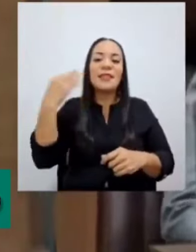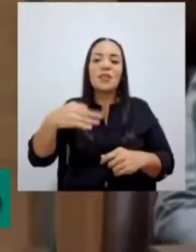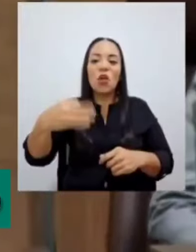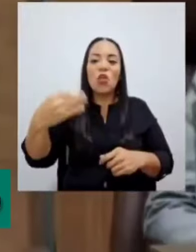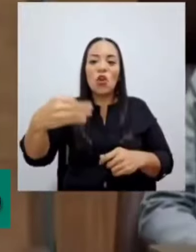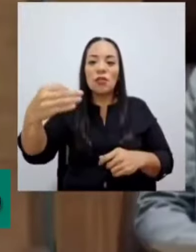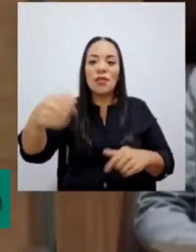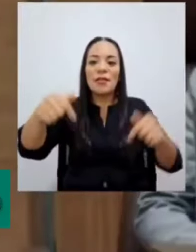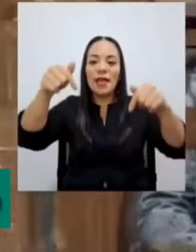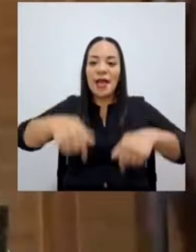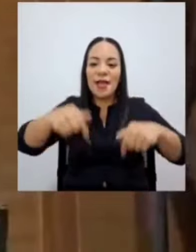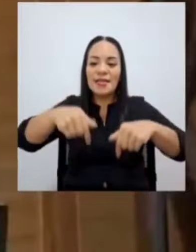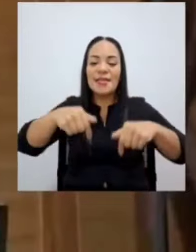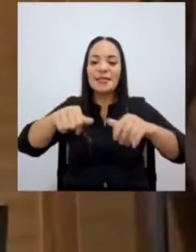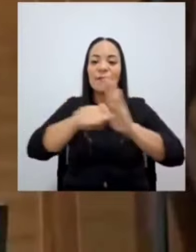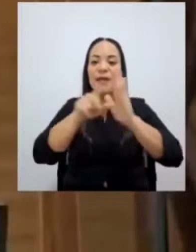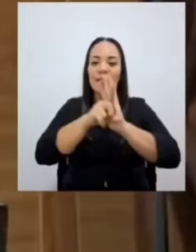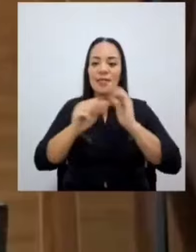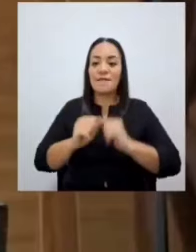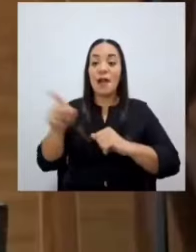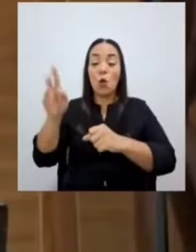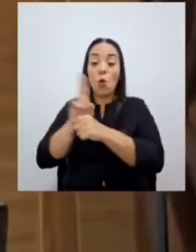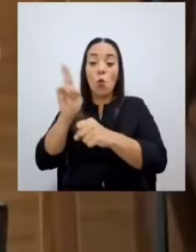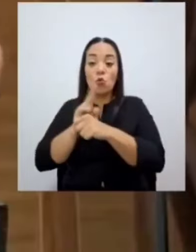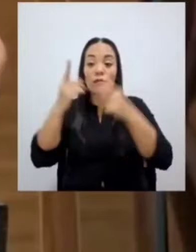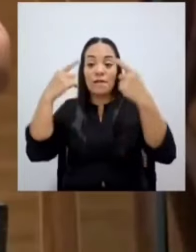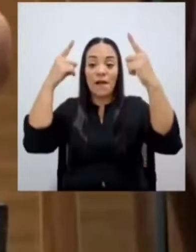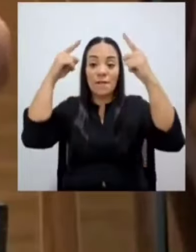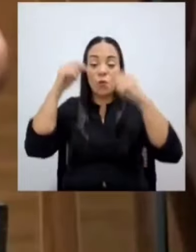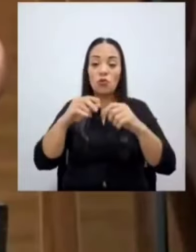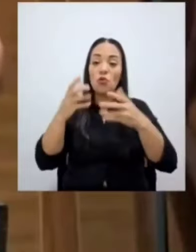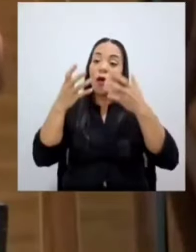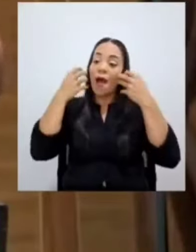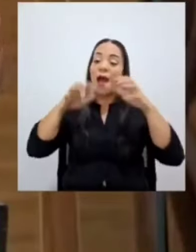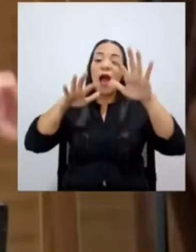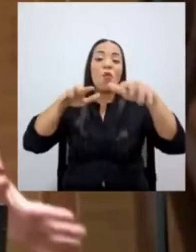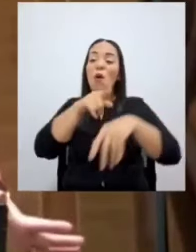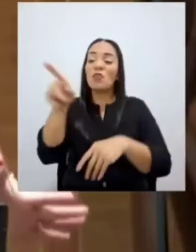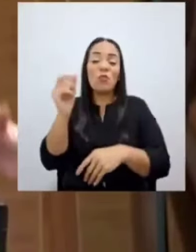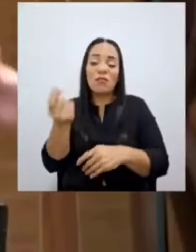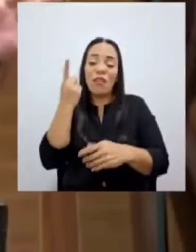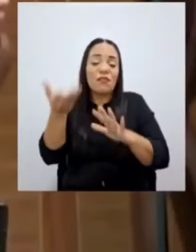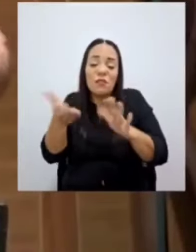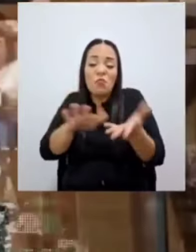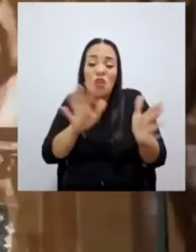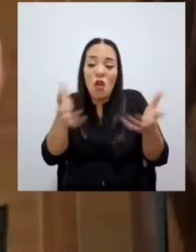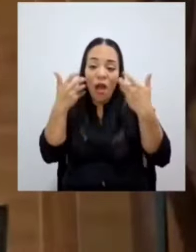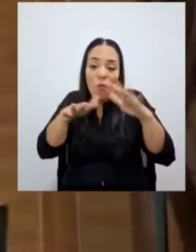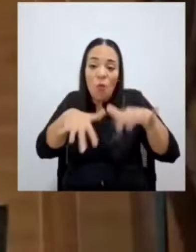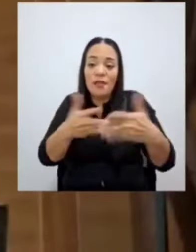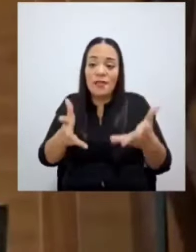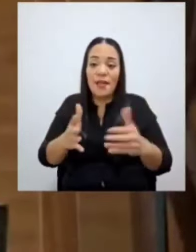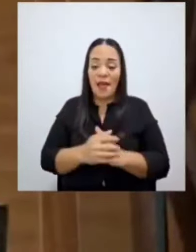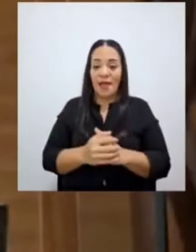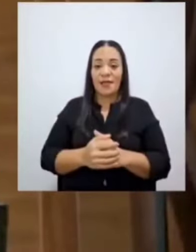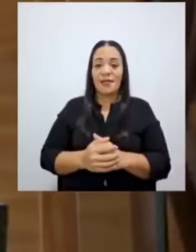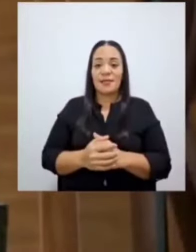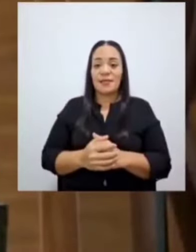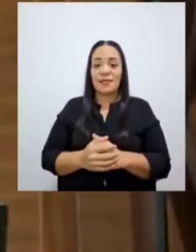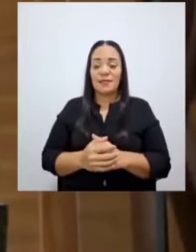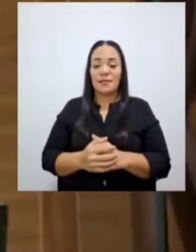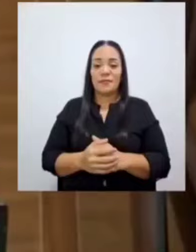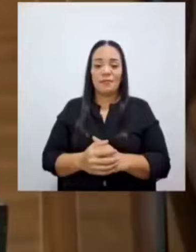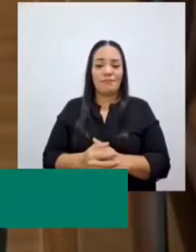días a este plenario. Utilizan el famoso jaguar que no entienden que ya se murió. Y es que las